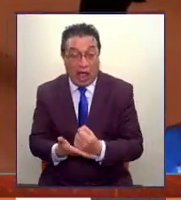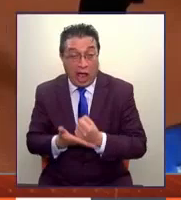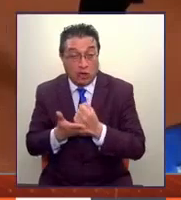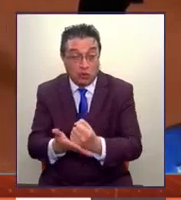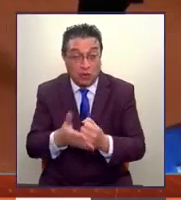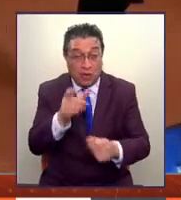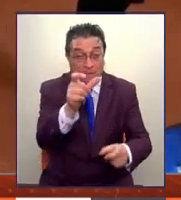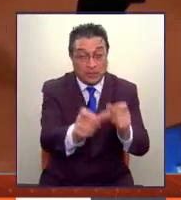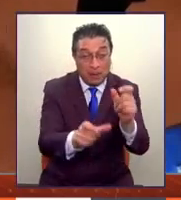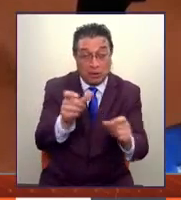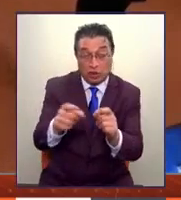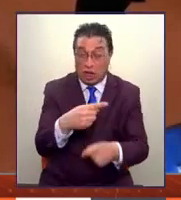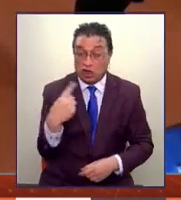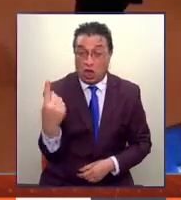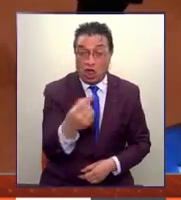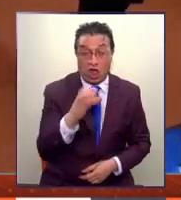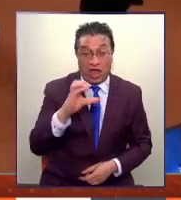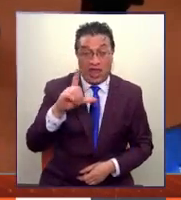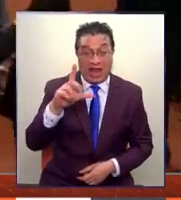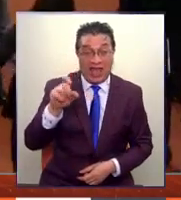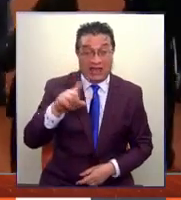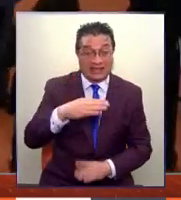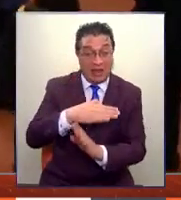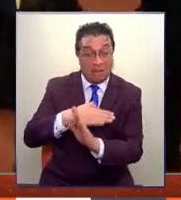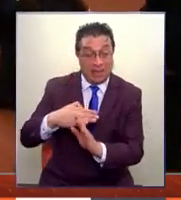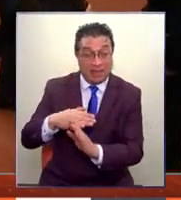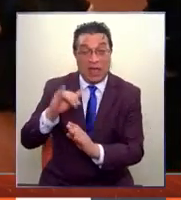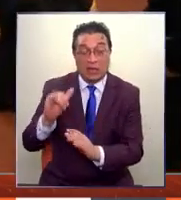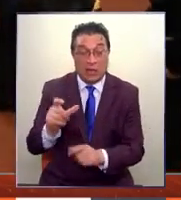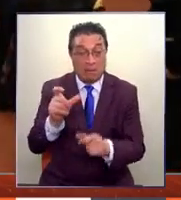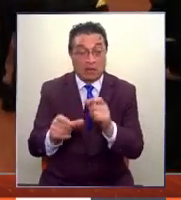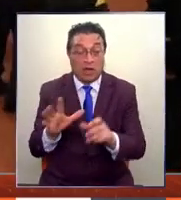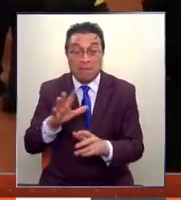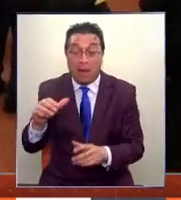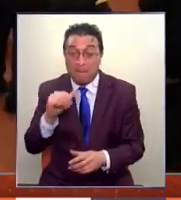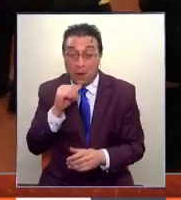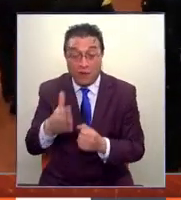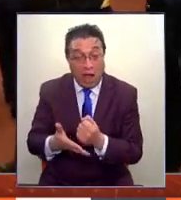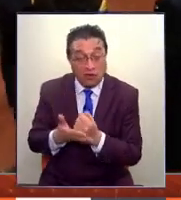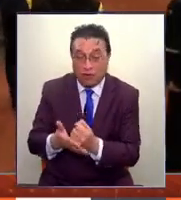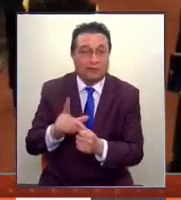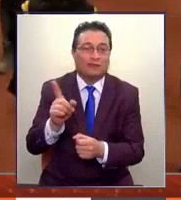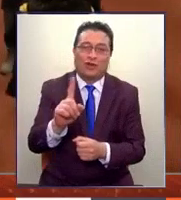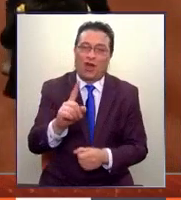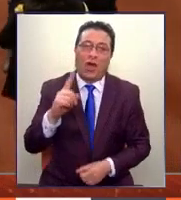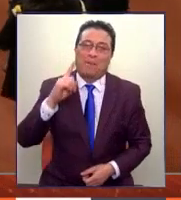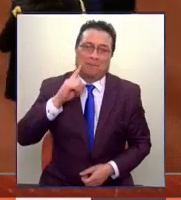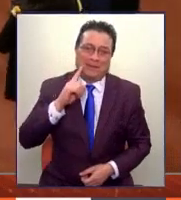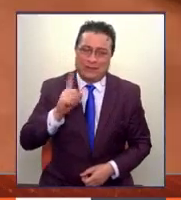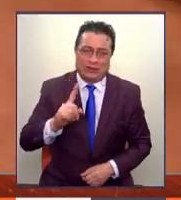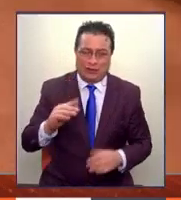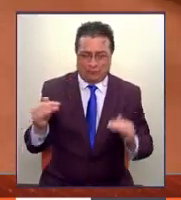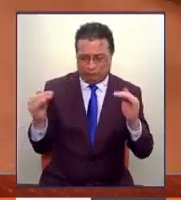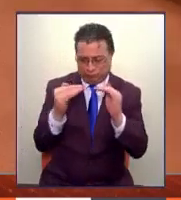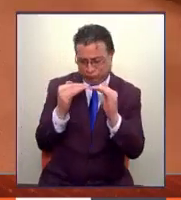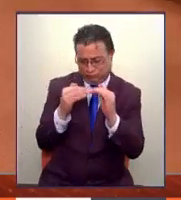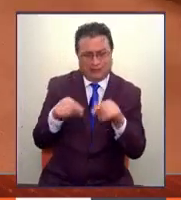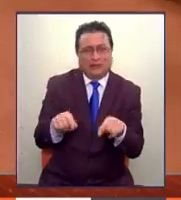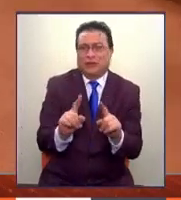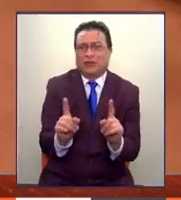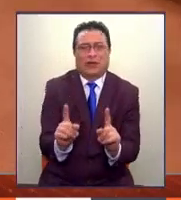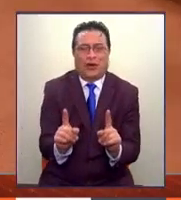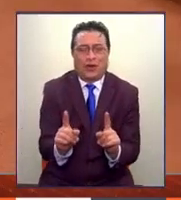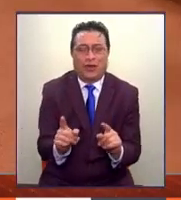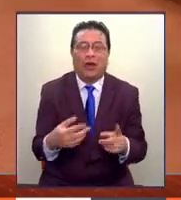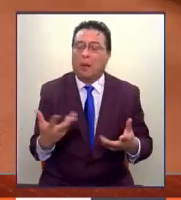la totalidad de la clase media, o incluso de personas más vulnerables, no es así, no conversa con los datos. Entonces, nosotros hemos dicho